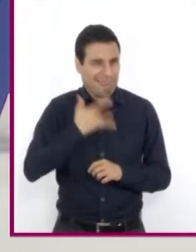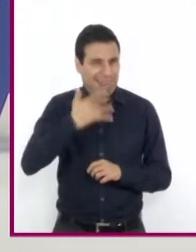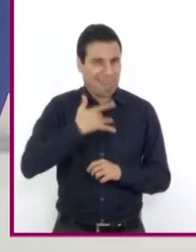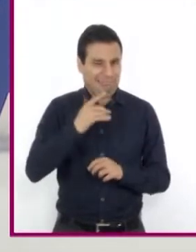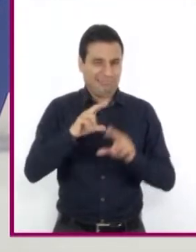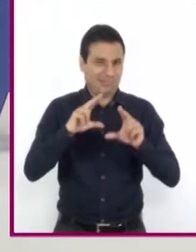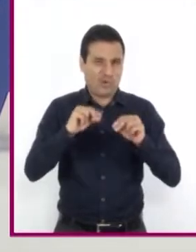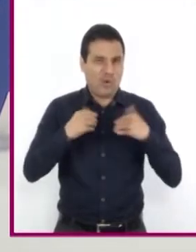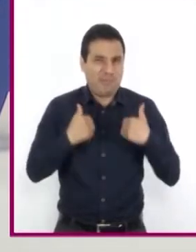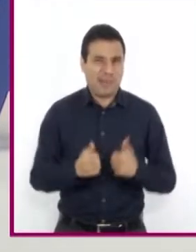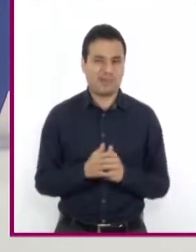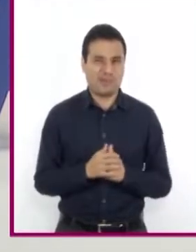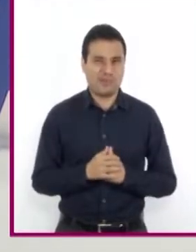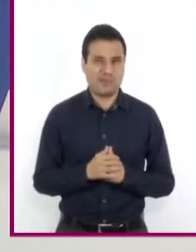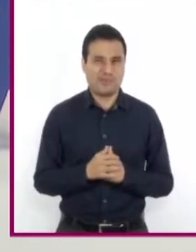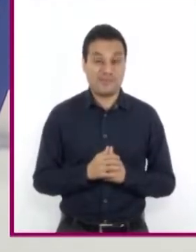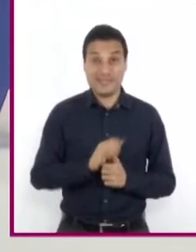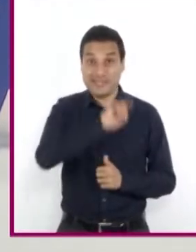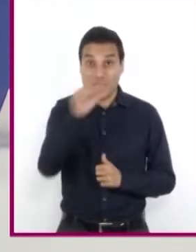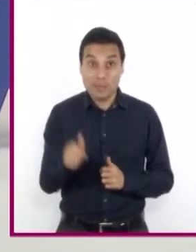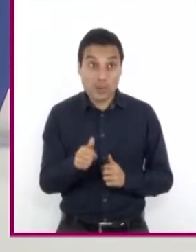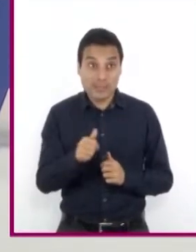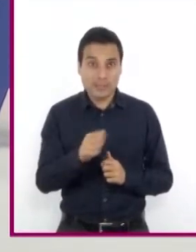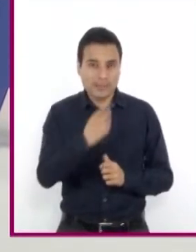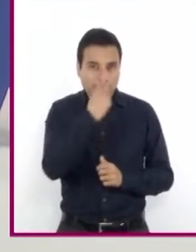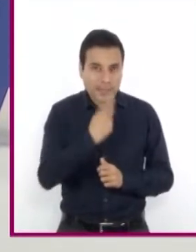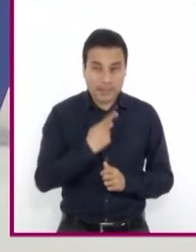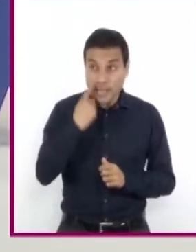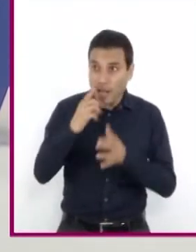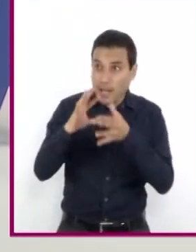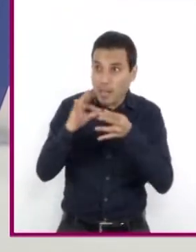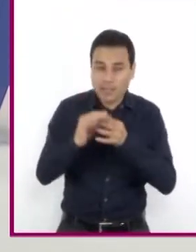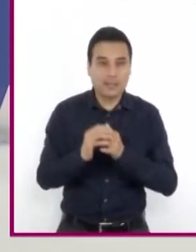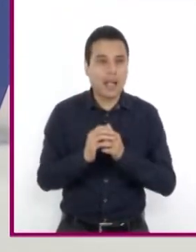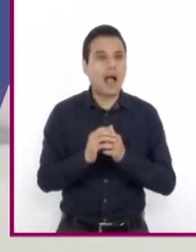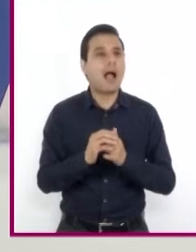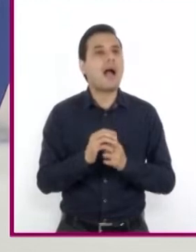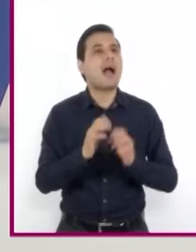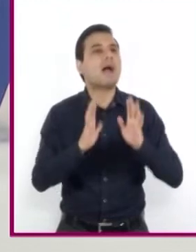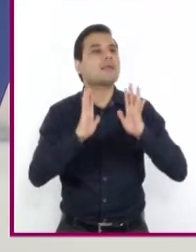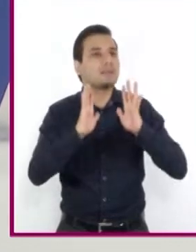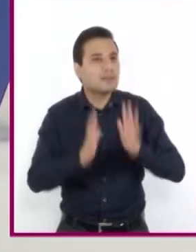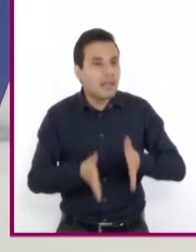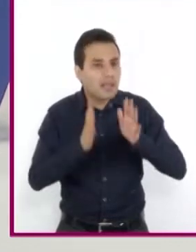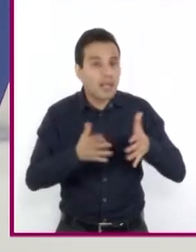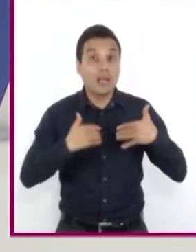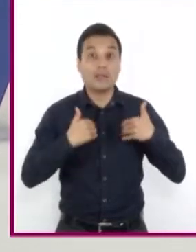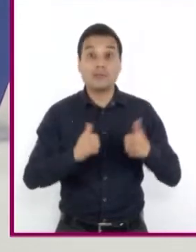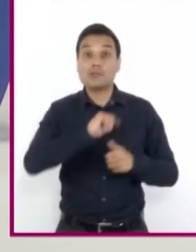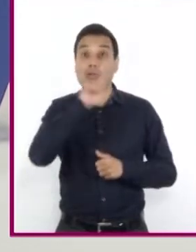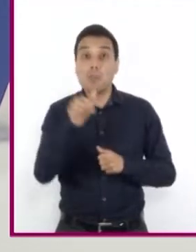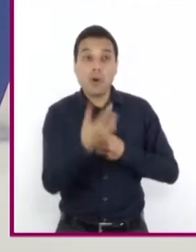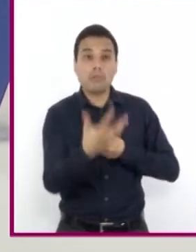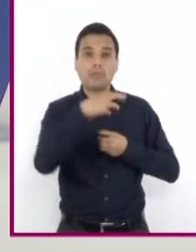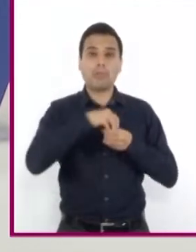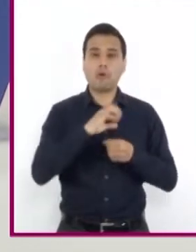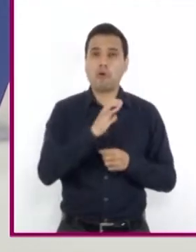comprenden, pero que cuando saben su significado y les gustan, hasta comienzan a utilizarlas en su día a día.